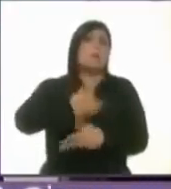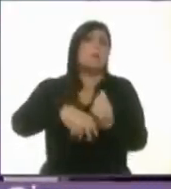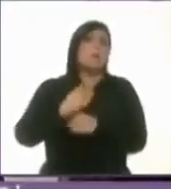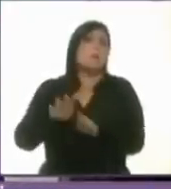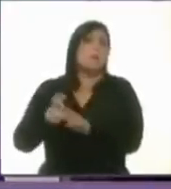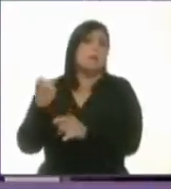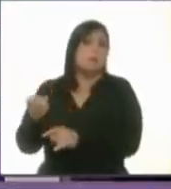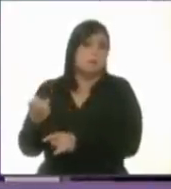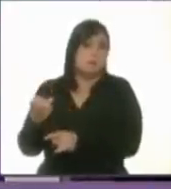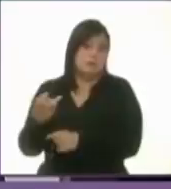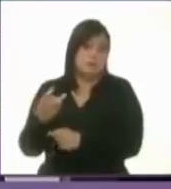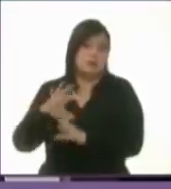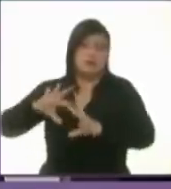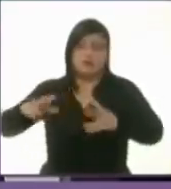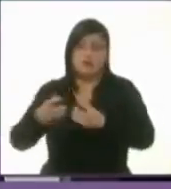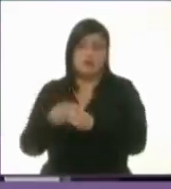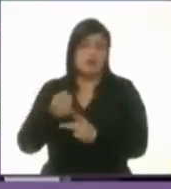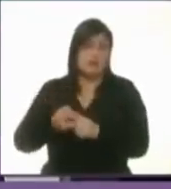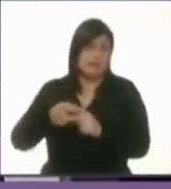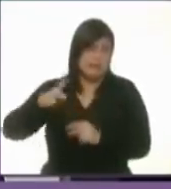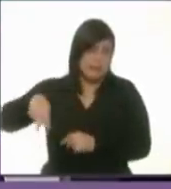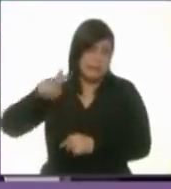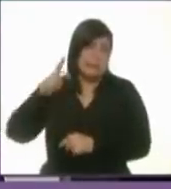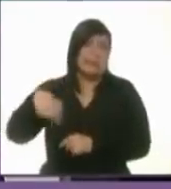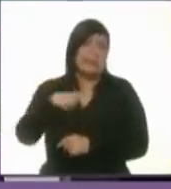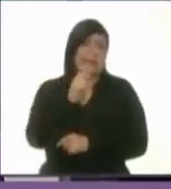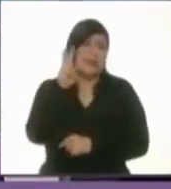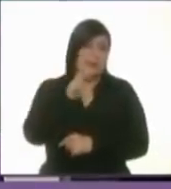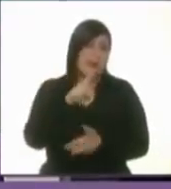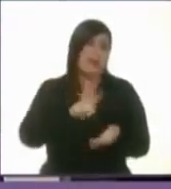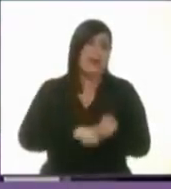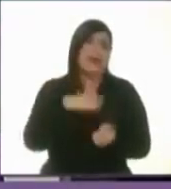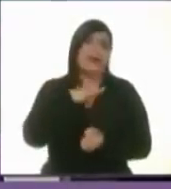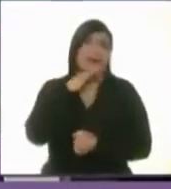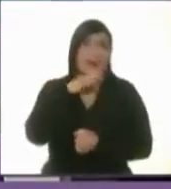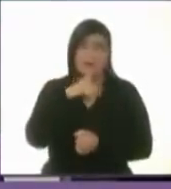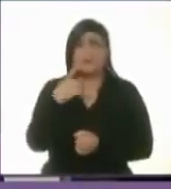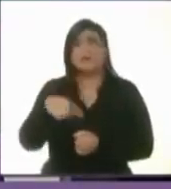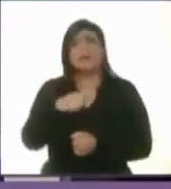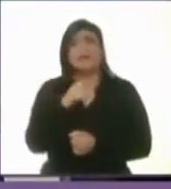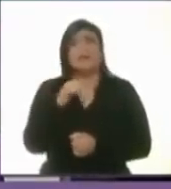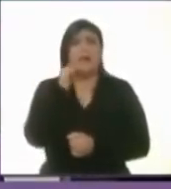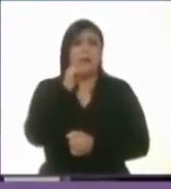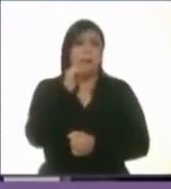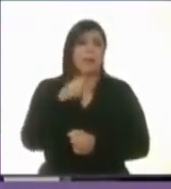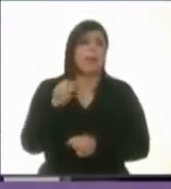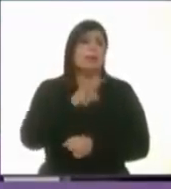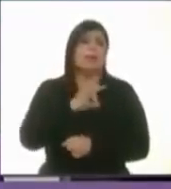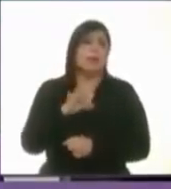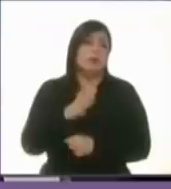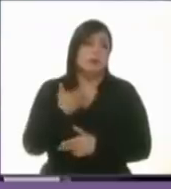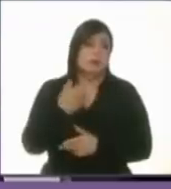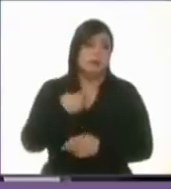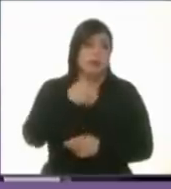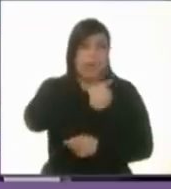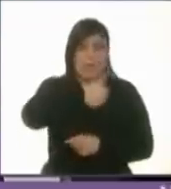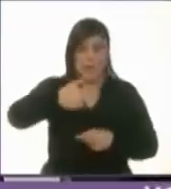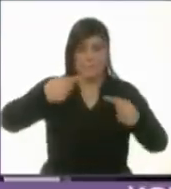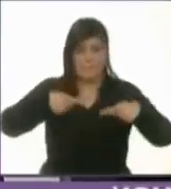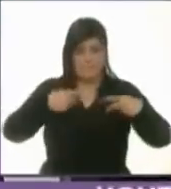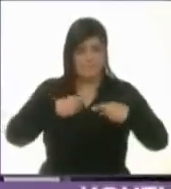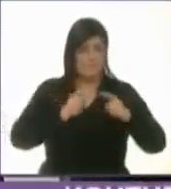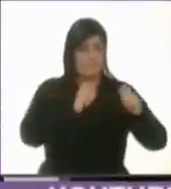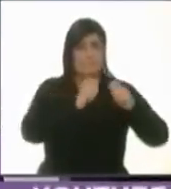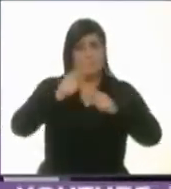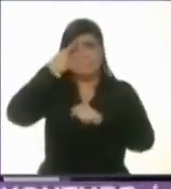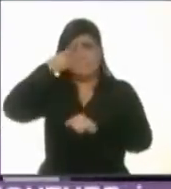Y ahí es donde existe realmente la corrupción. Ellos son los que instalan a cada uno de nuestros funcionarios de primer